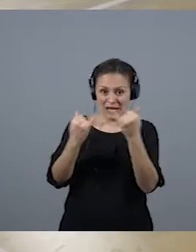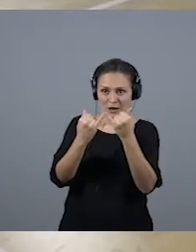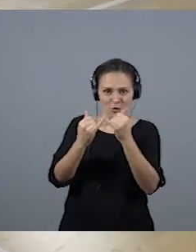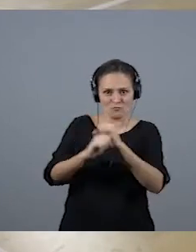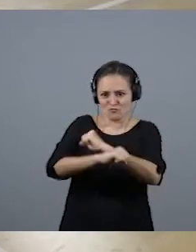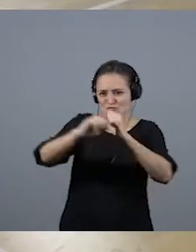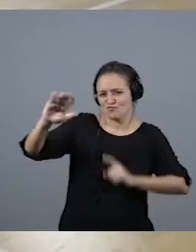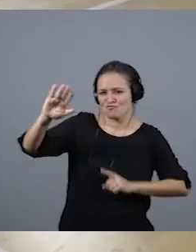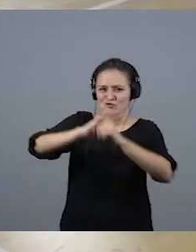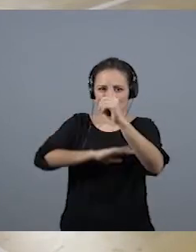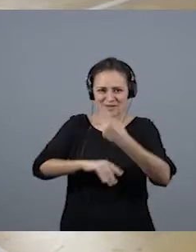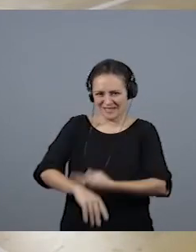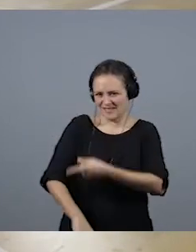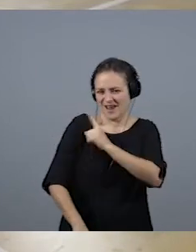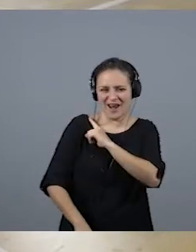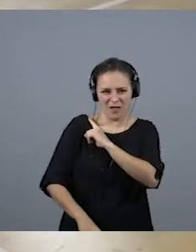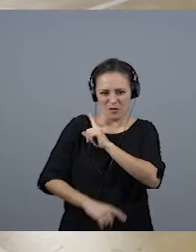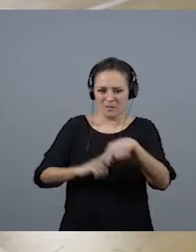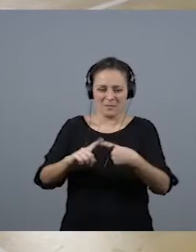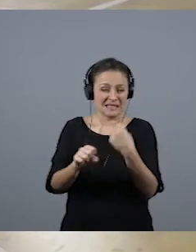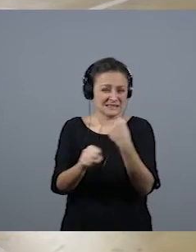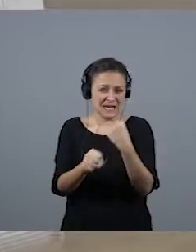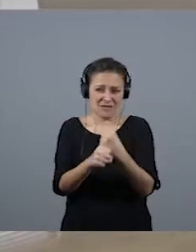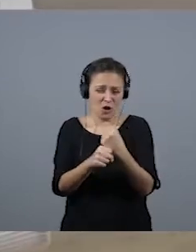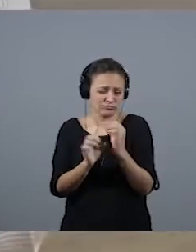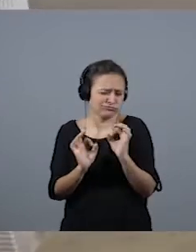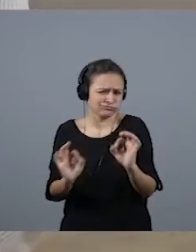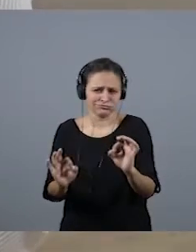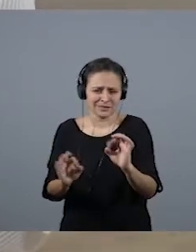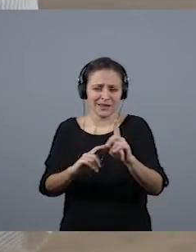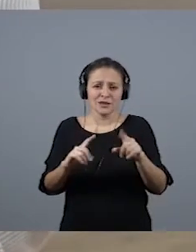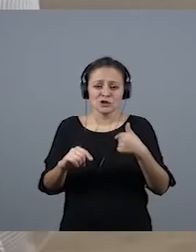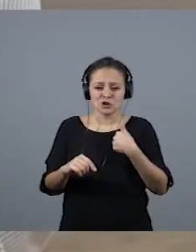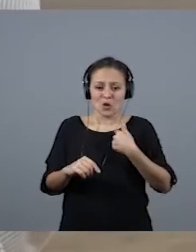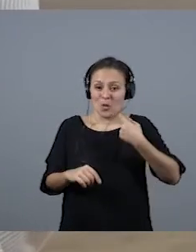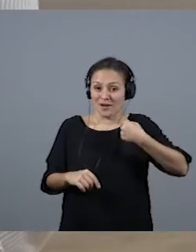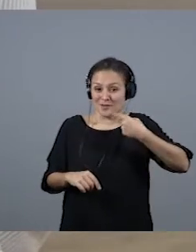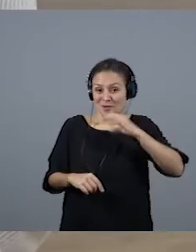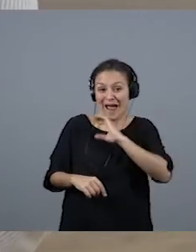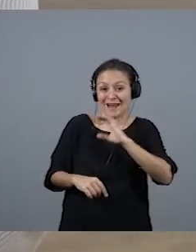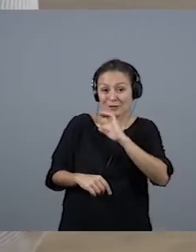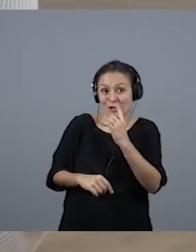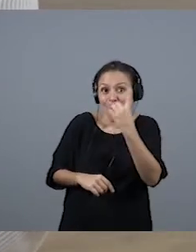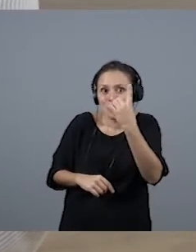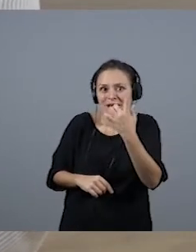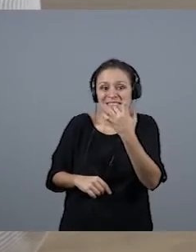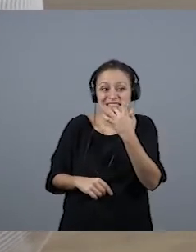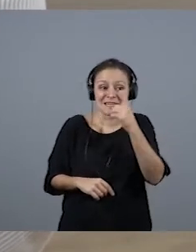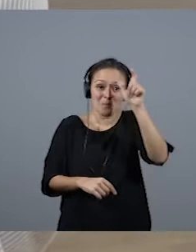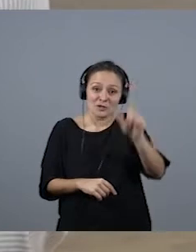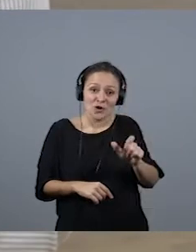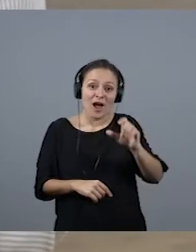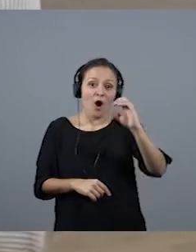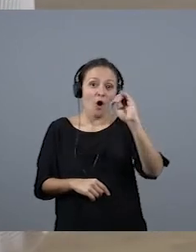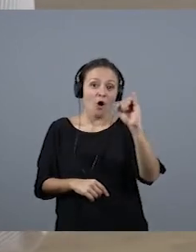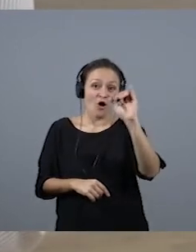brutal, un trabajo extraordinario. Tuve una anécdota que si no hubiera sido por Marcelo Ojeda, el portero,